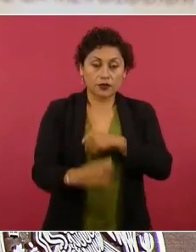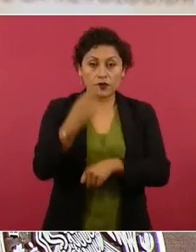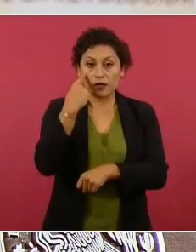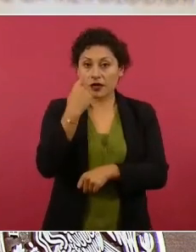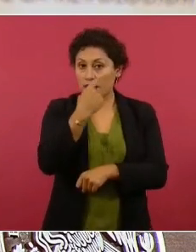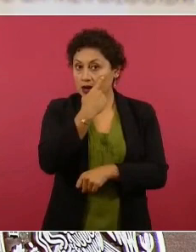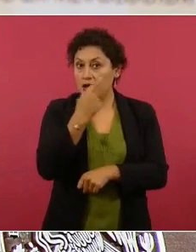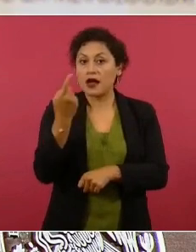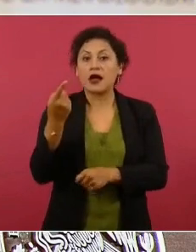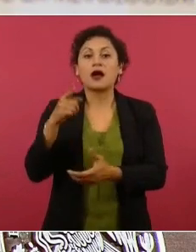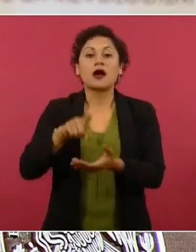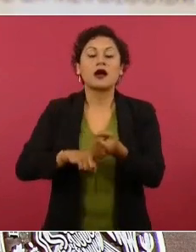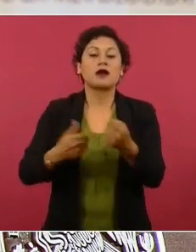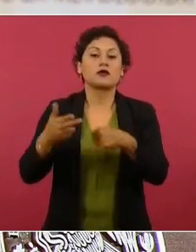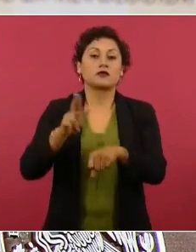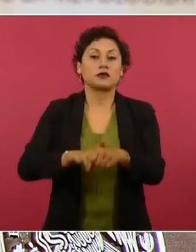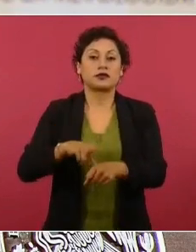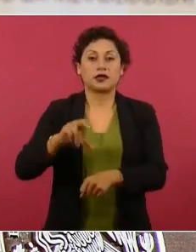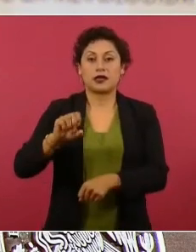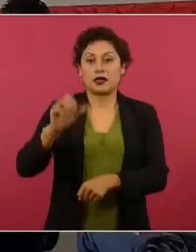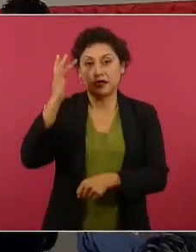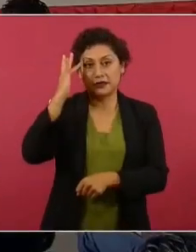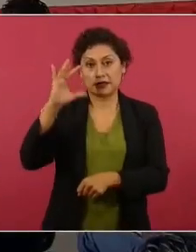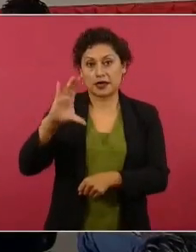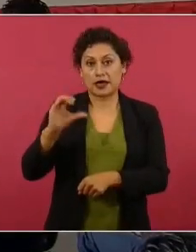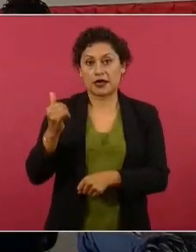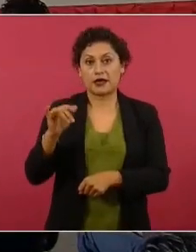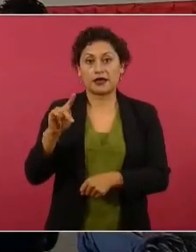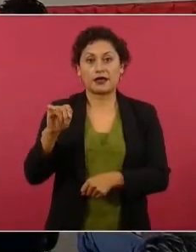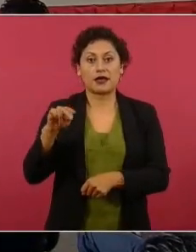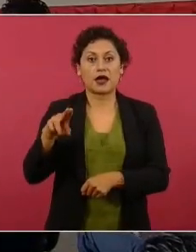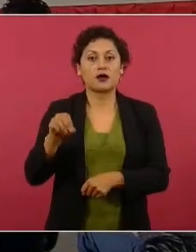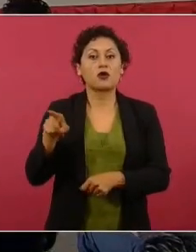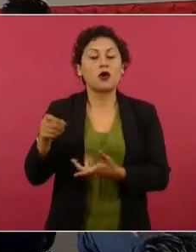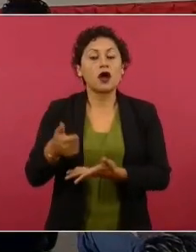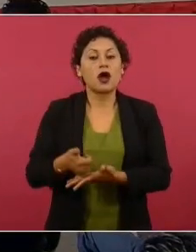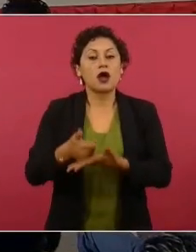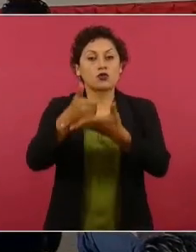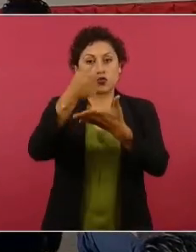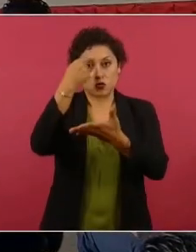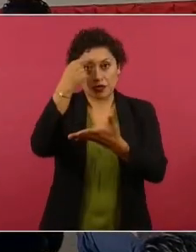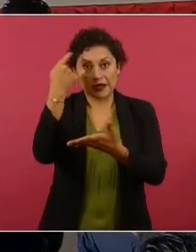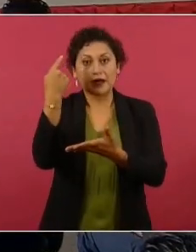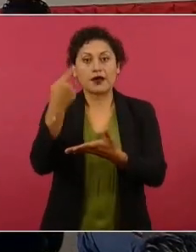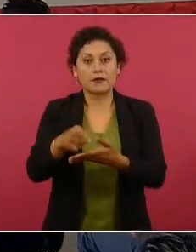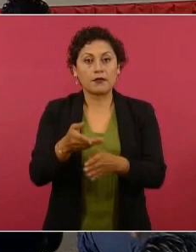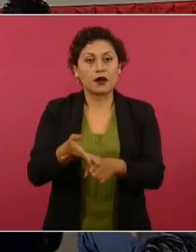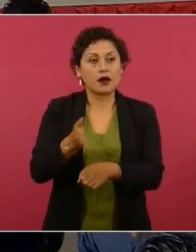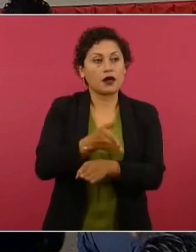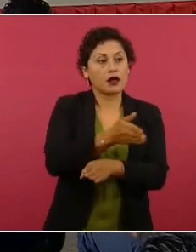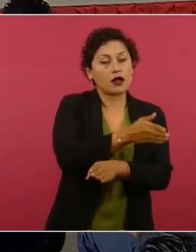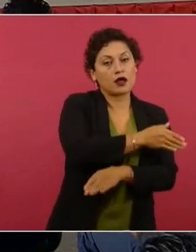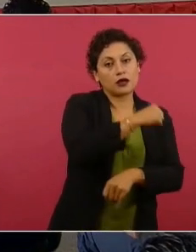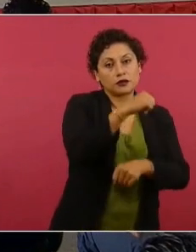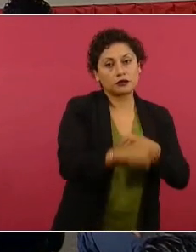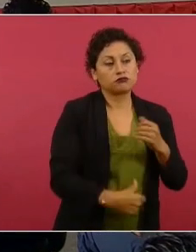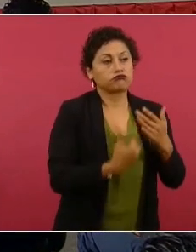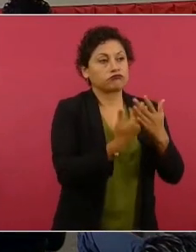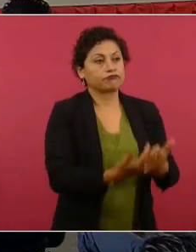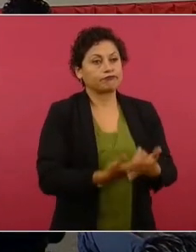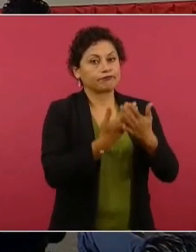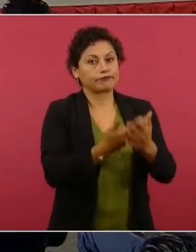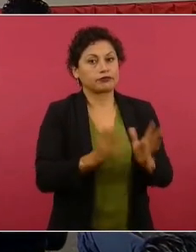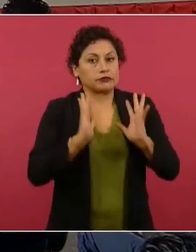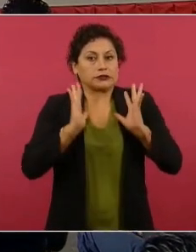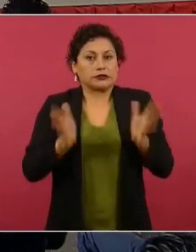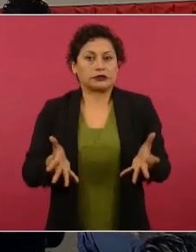de San Cayetano, que nos está sirviendo para recuperar mucho del rezago de cirugías. Había unas listas de espera muy grandes, se hicieron